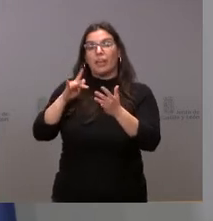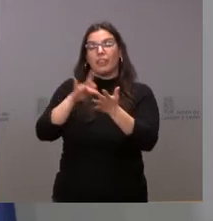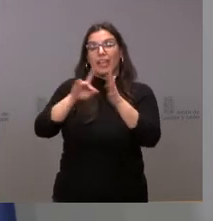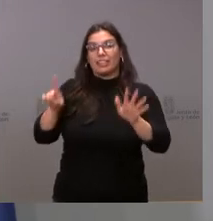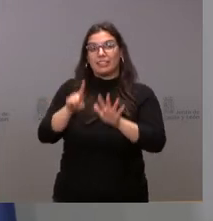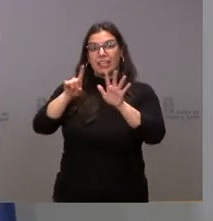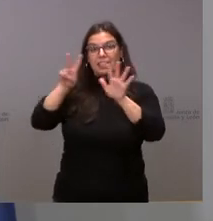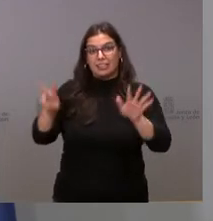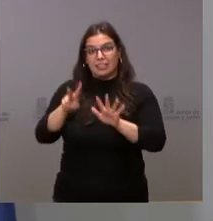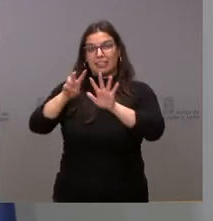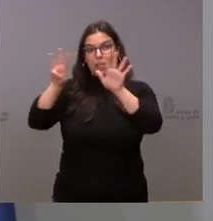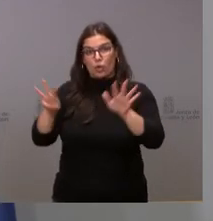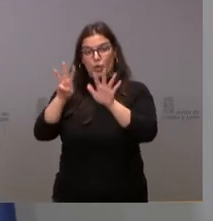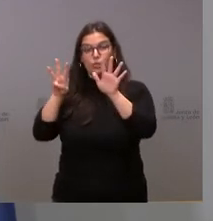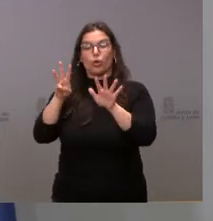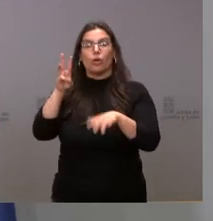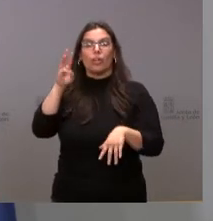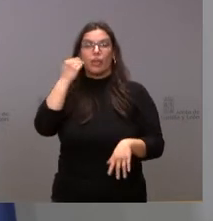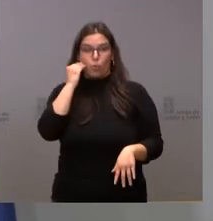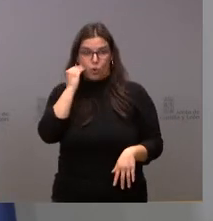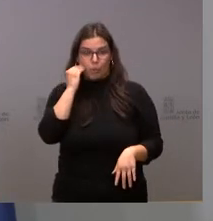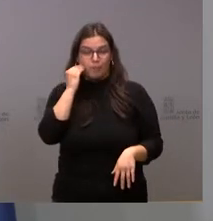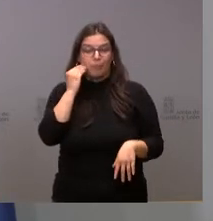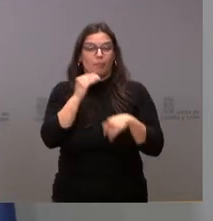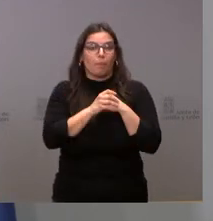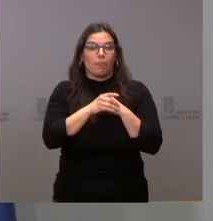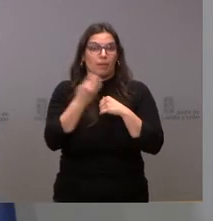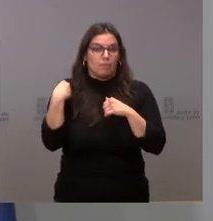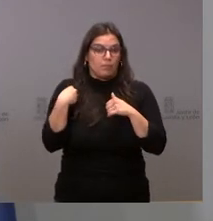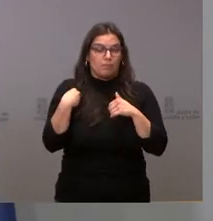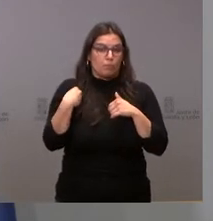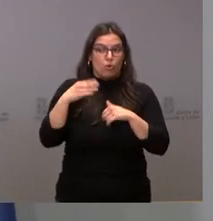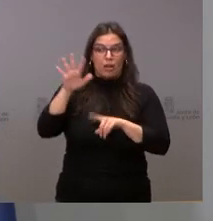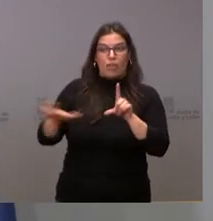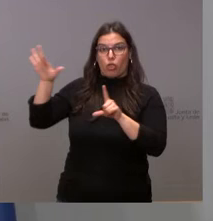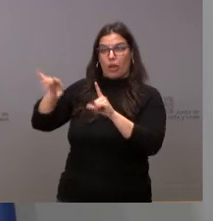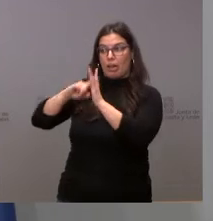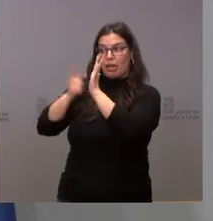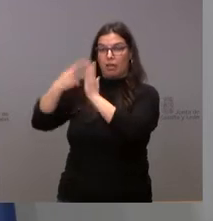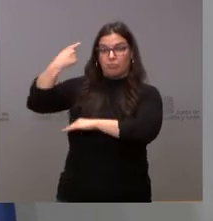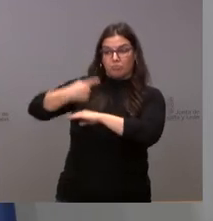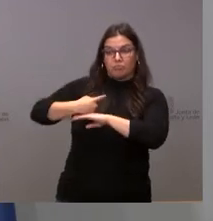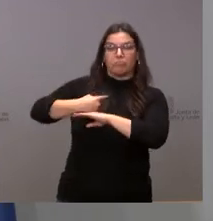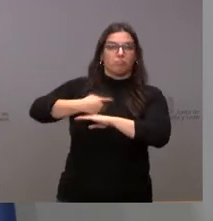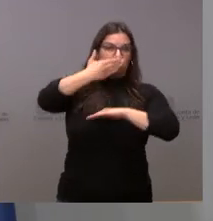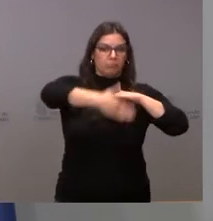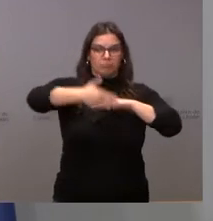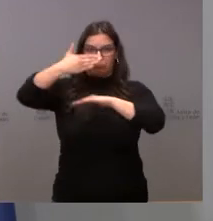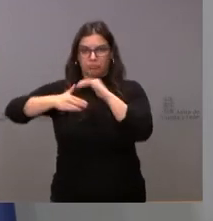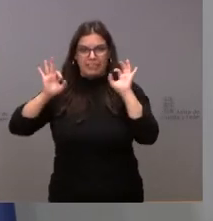7 y 8 de julio. Dentro de los márgenes establecidos a nivel nacional son estas las fechas que han sido